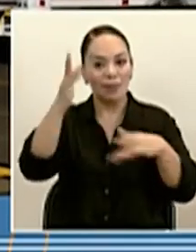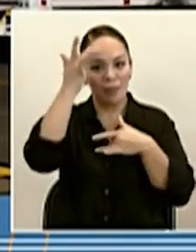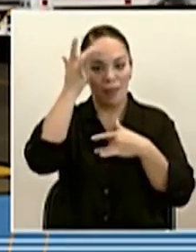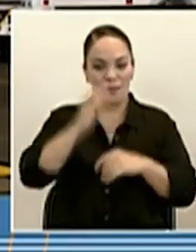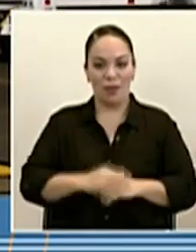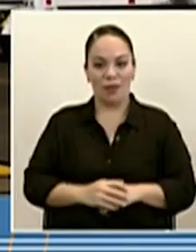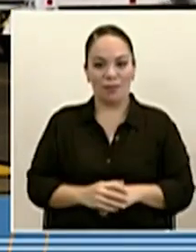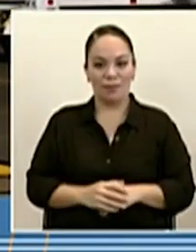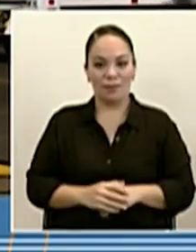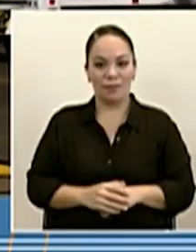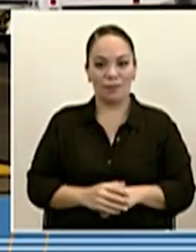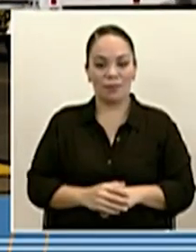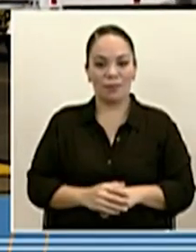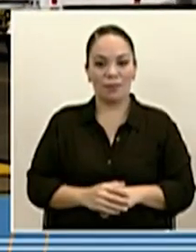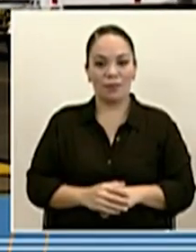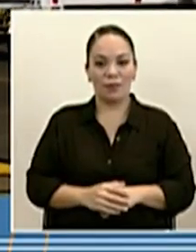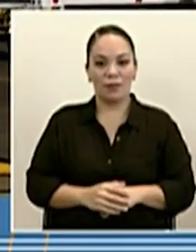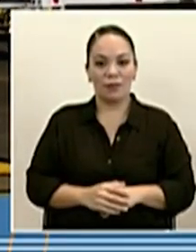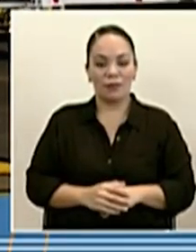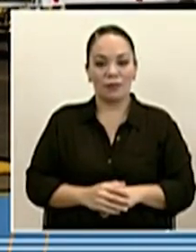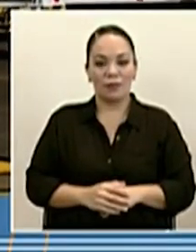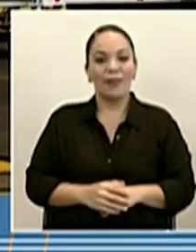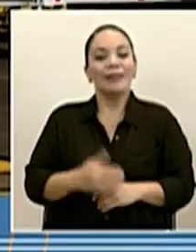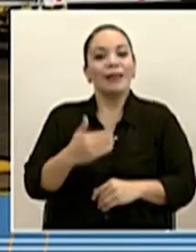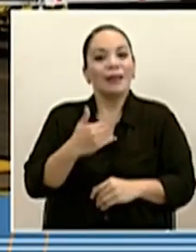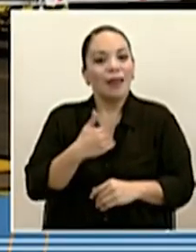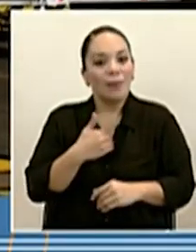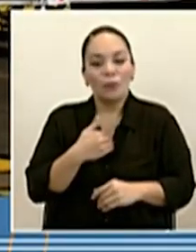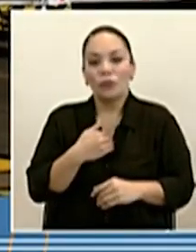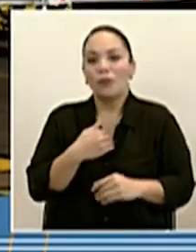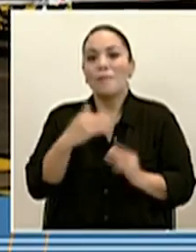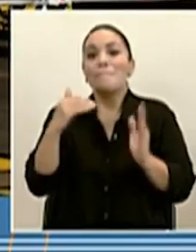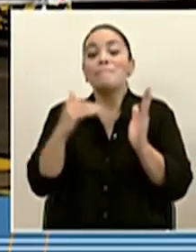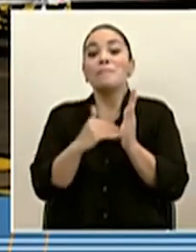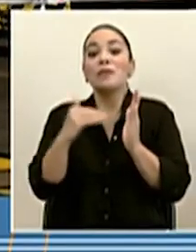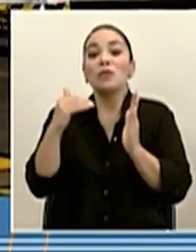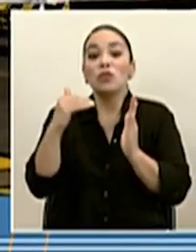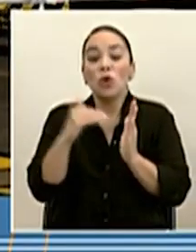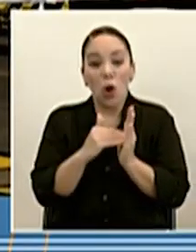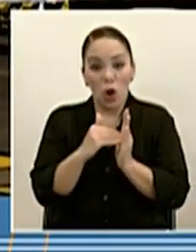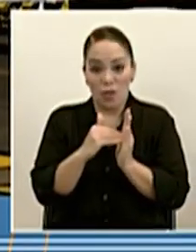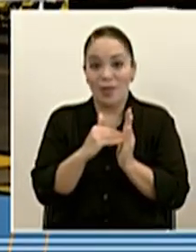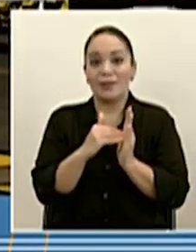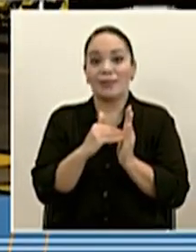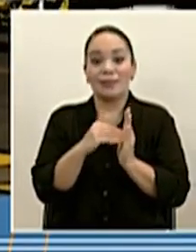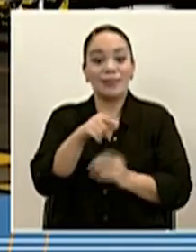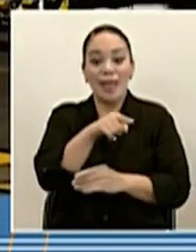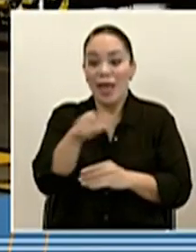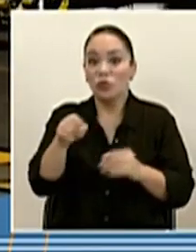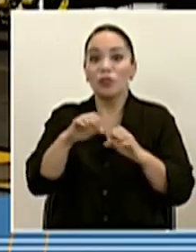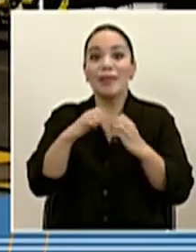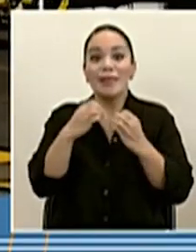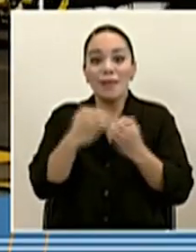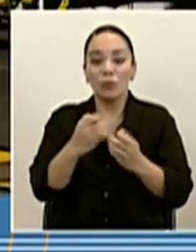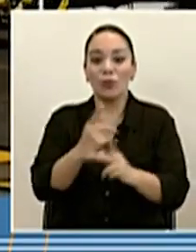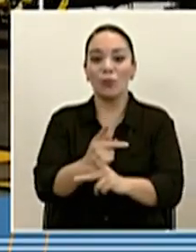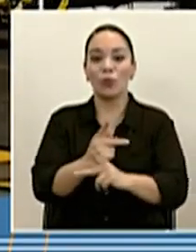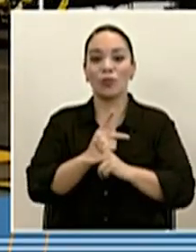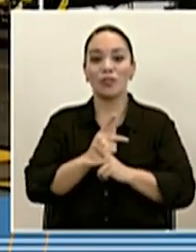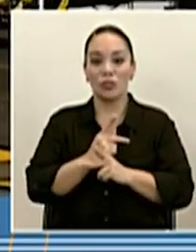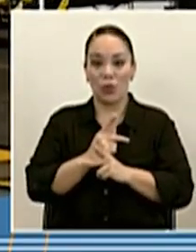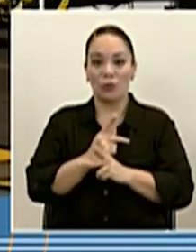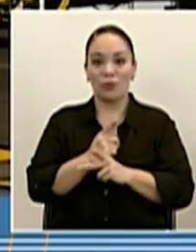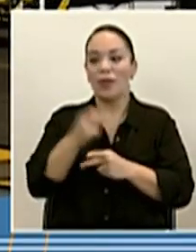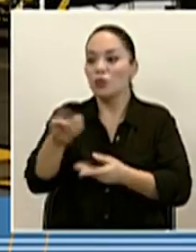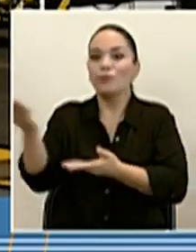tenemos mucho más. O sea, millones de unidades de todos los elementos de equipo de protección que va a